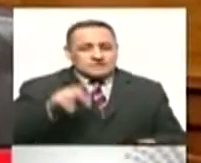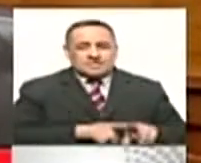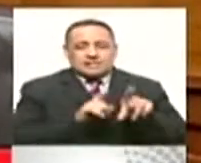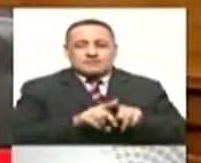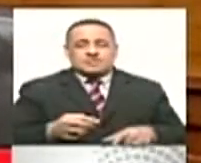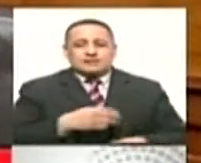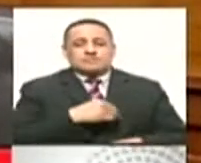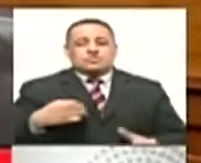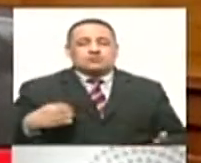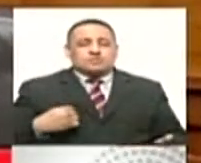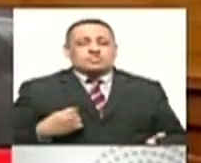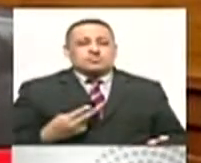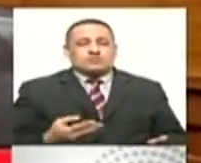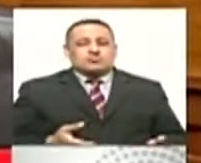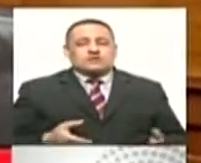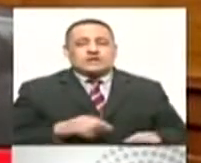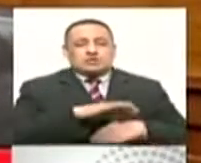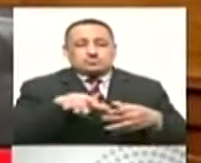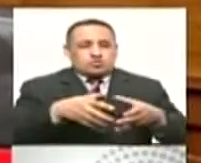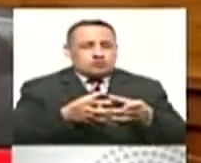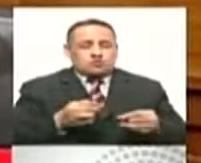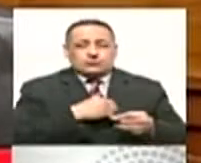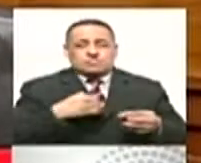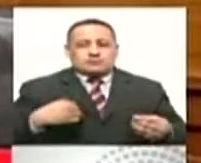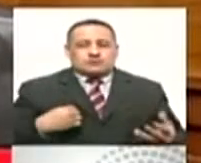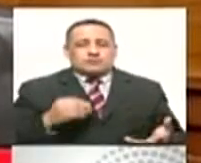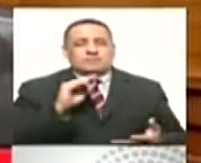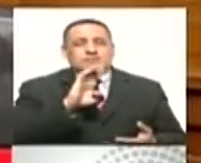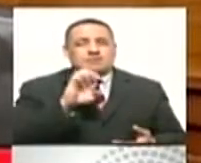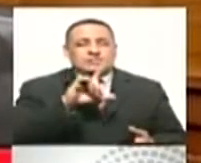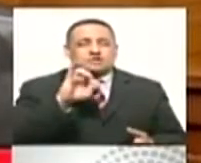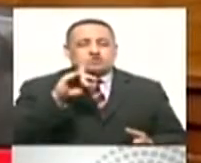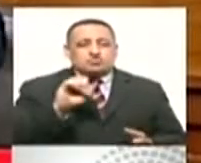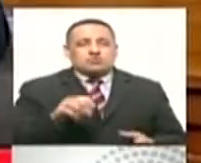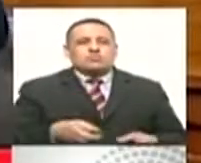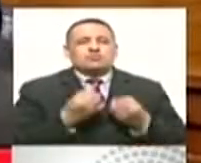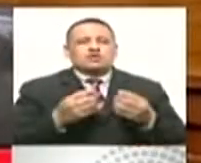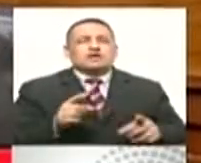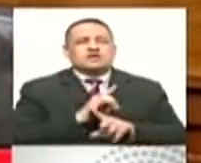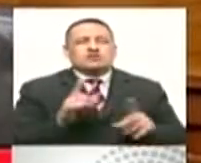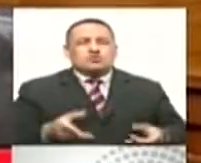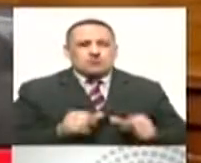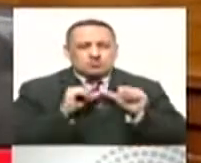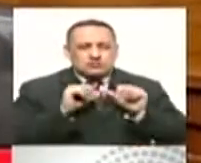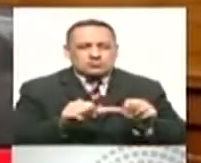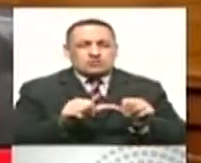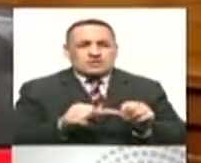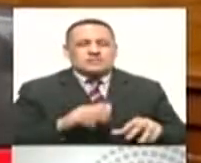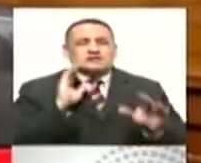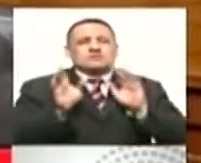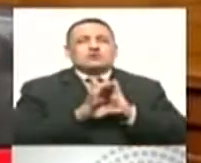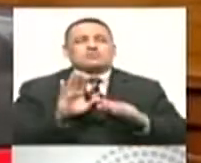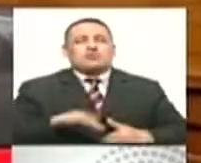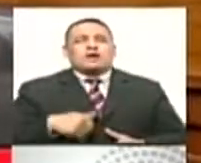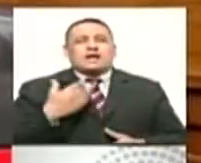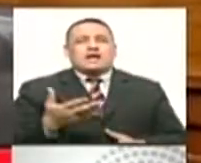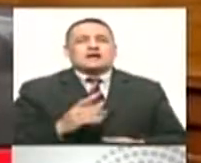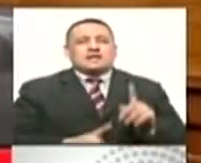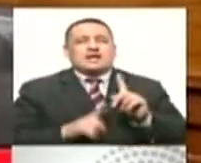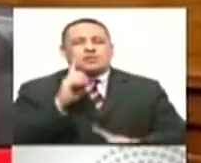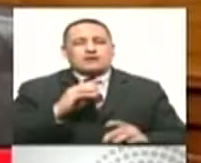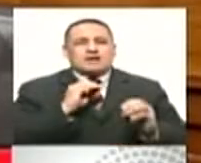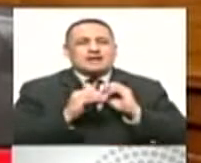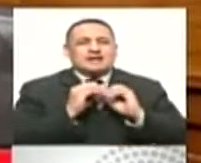eso lo que nos lleva a pensar es justamente qué ha pasado con estas regiones que han hecho bien las cosas. Y si bien la